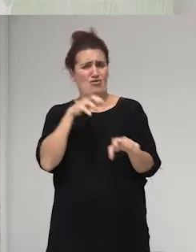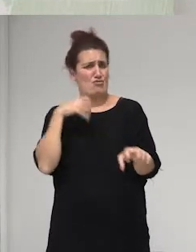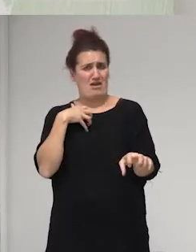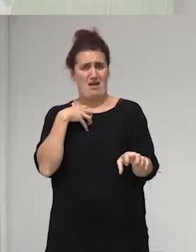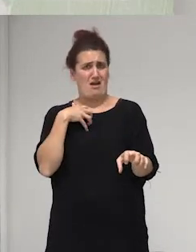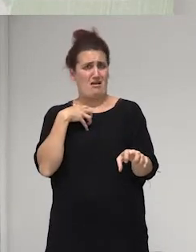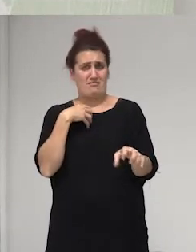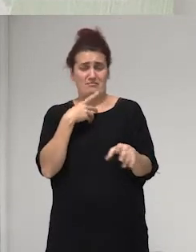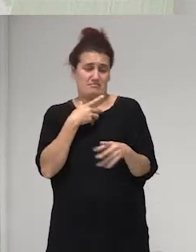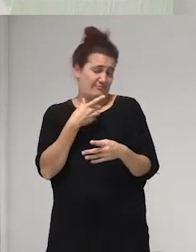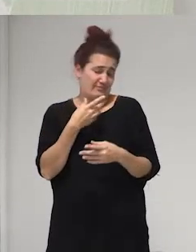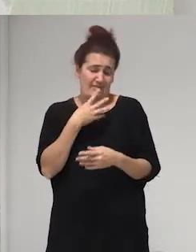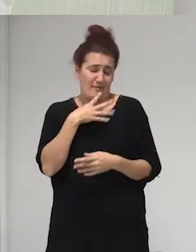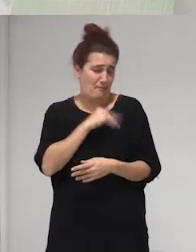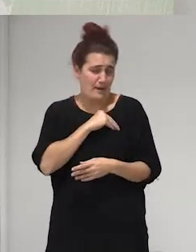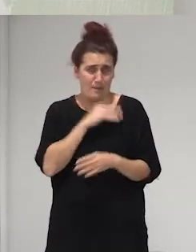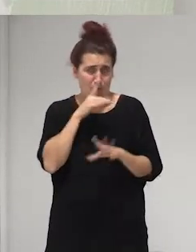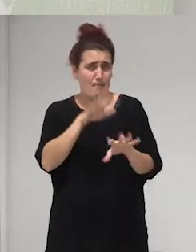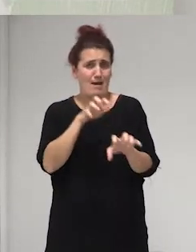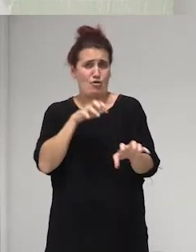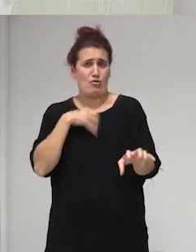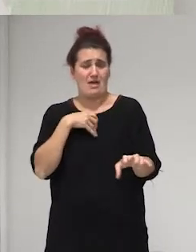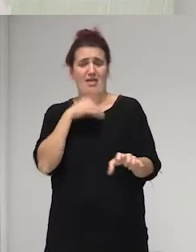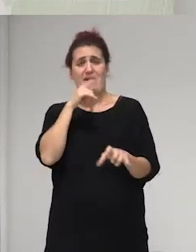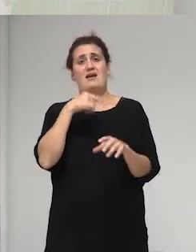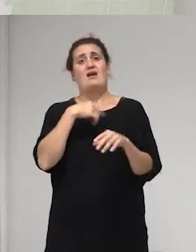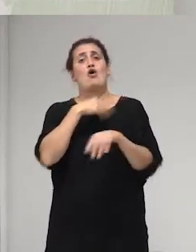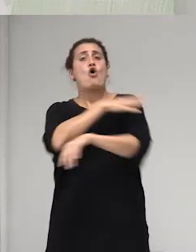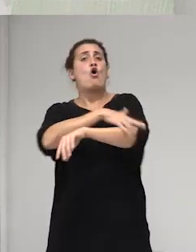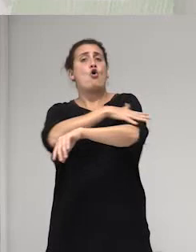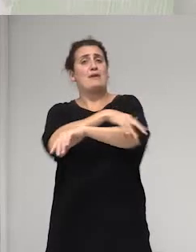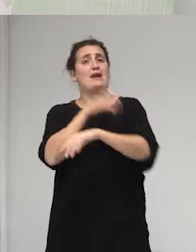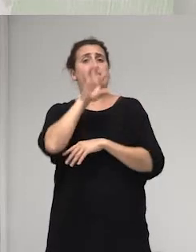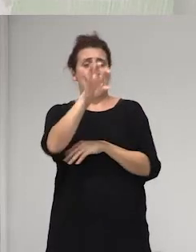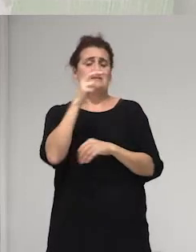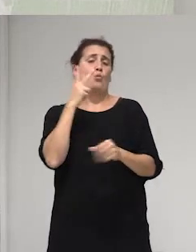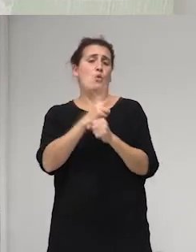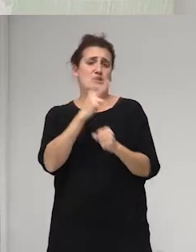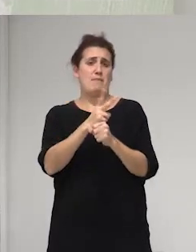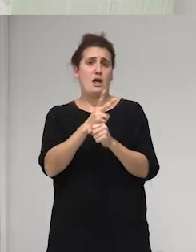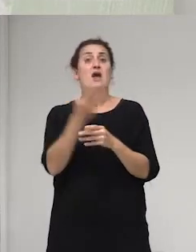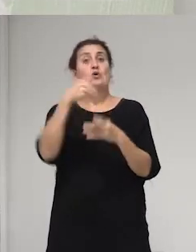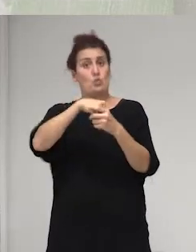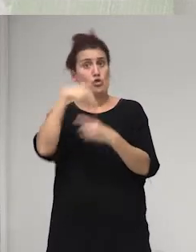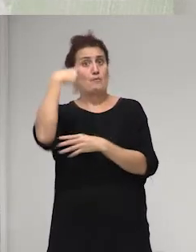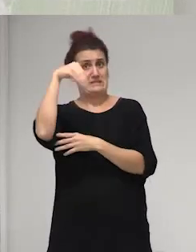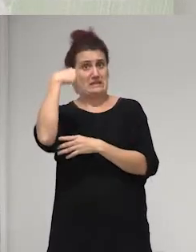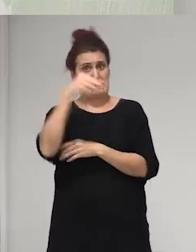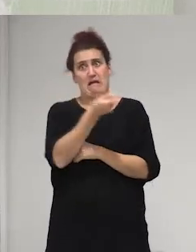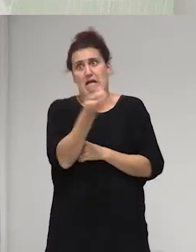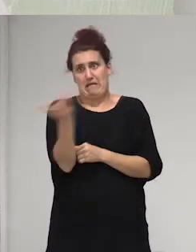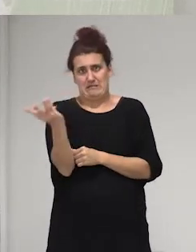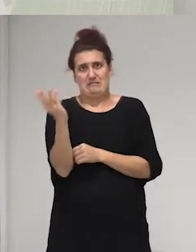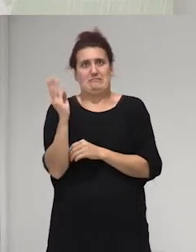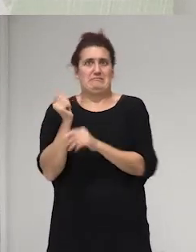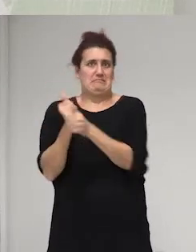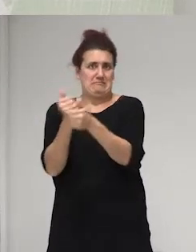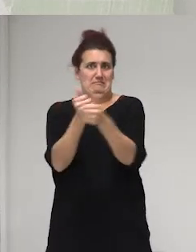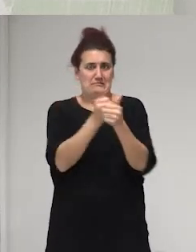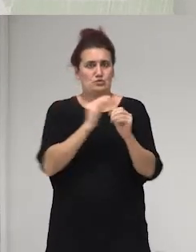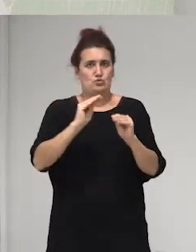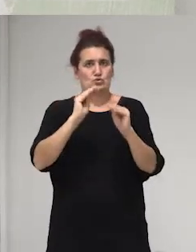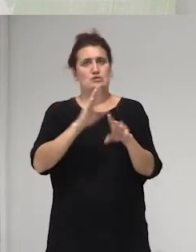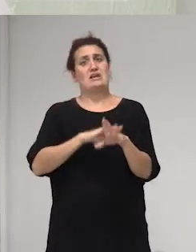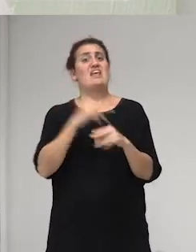lamentablemente pero la mayoría de quienes gobiernan en el país incluyendo al presidente y su gabinete y a la mayor parte de